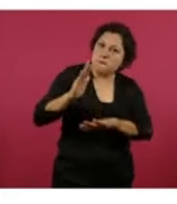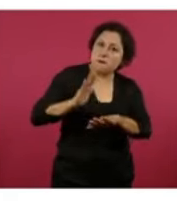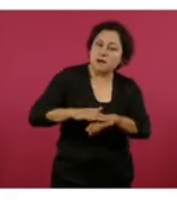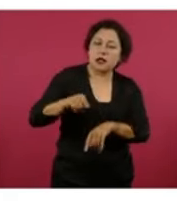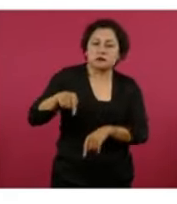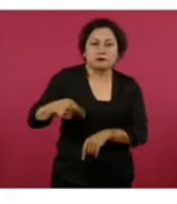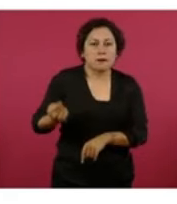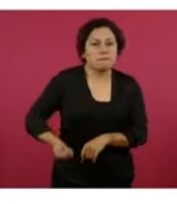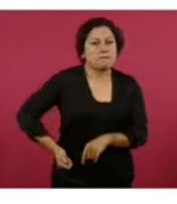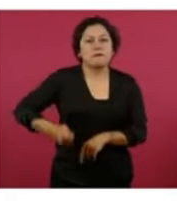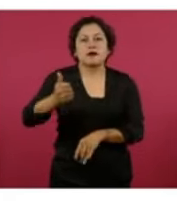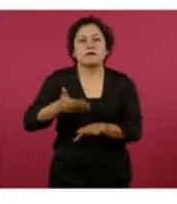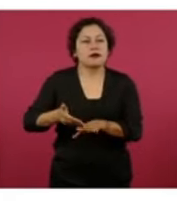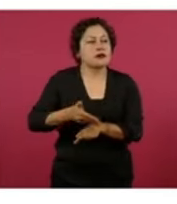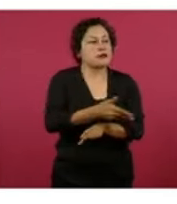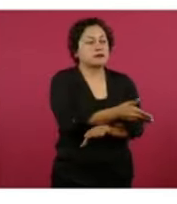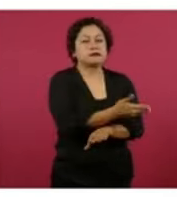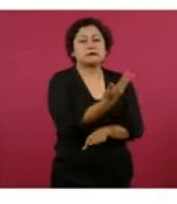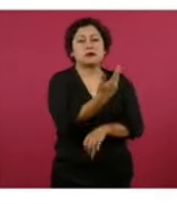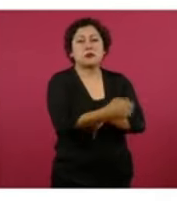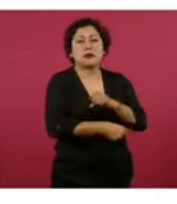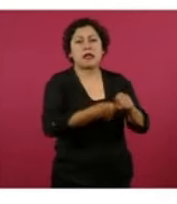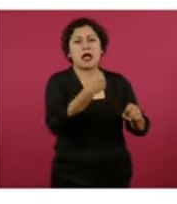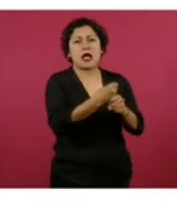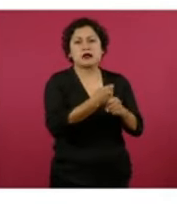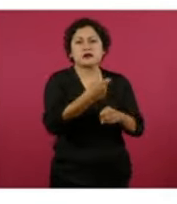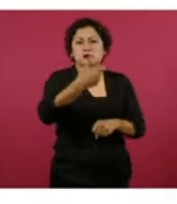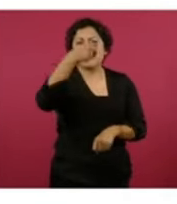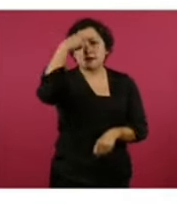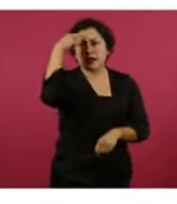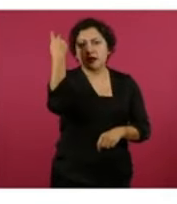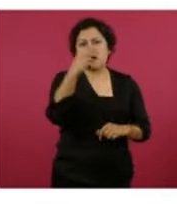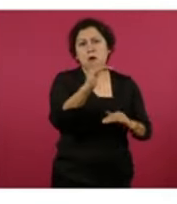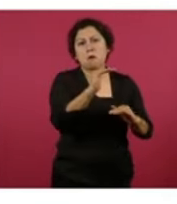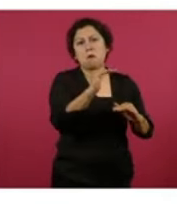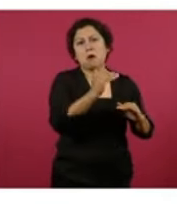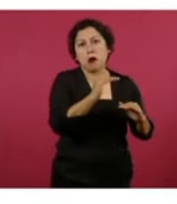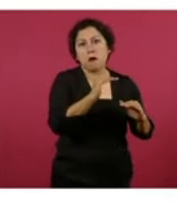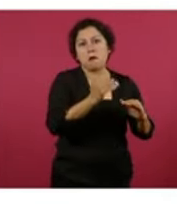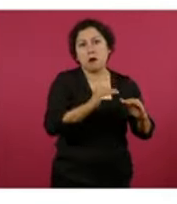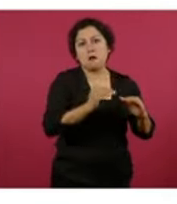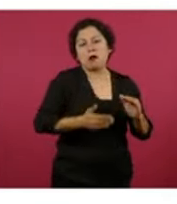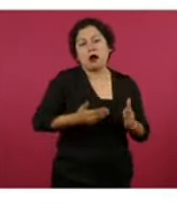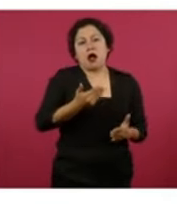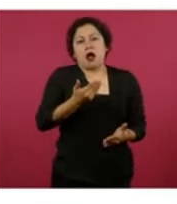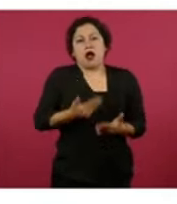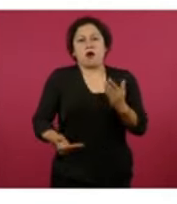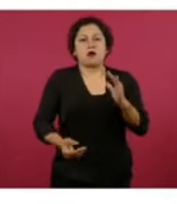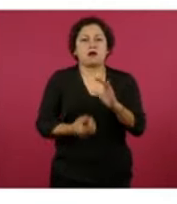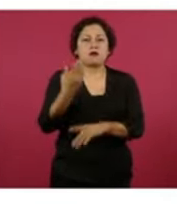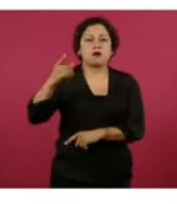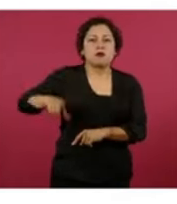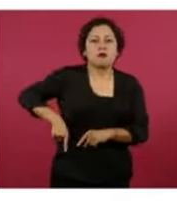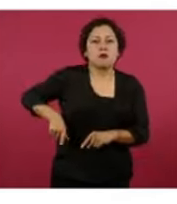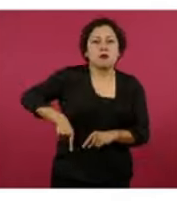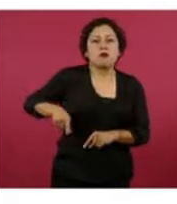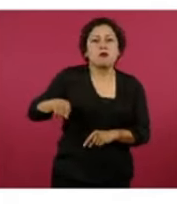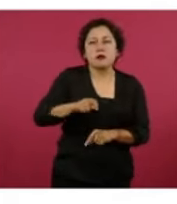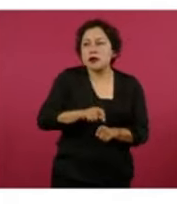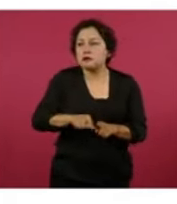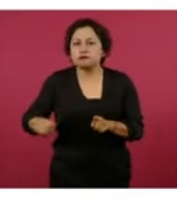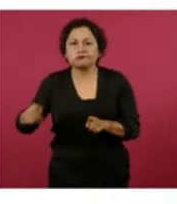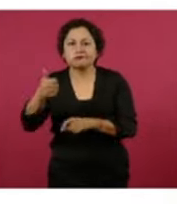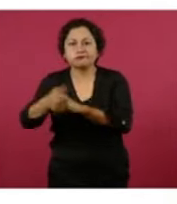años que no se devaluará nuestra moneda. Y esto nos da la oportunidad de ir hacia atrás.